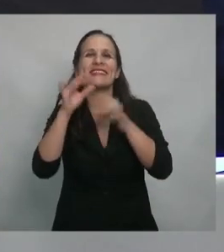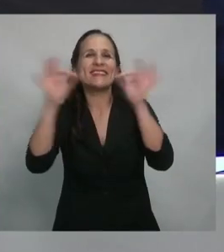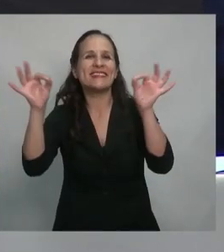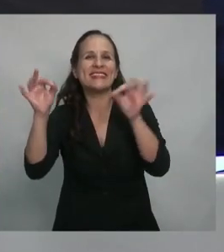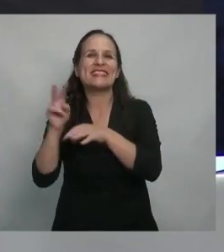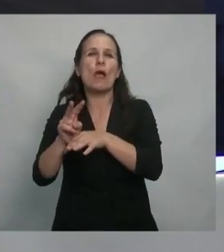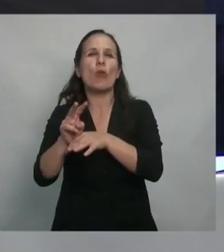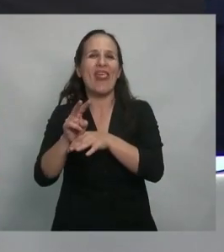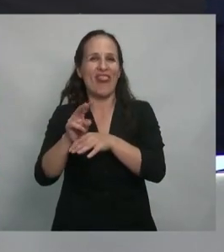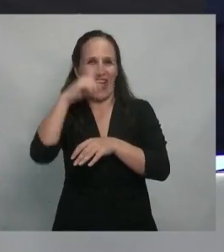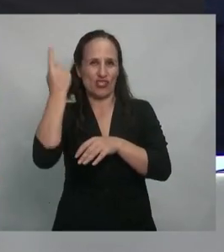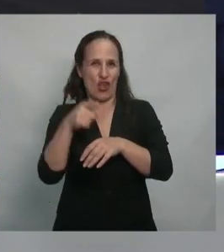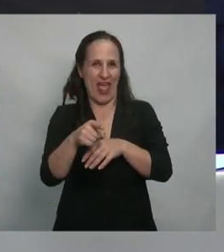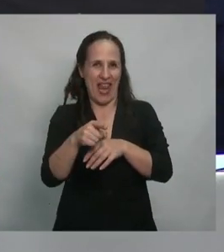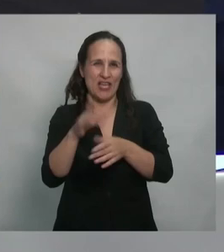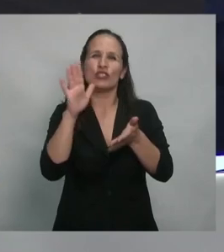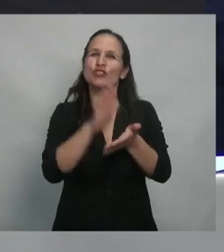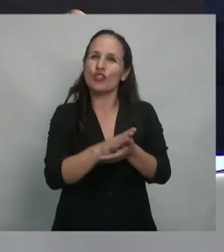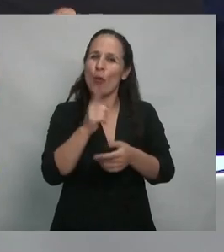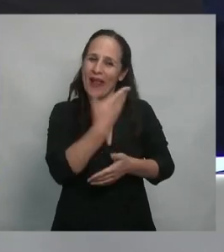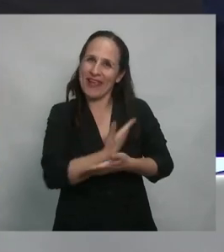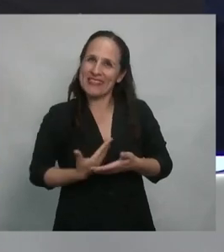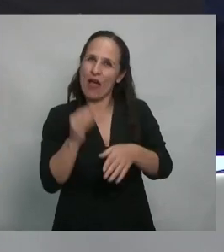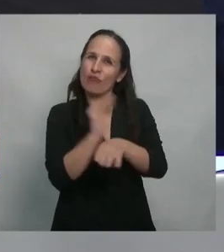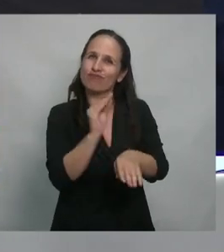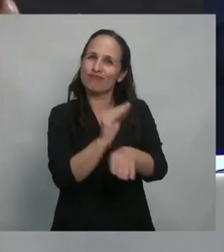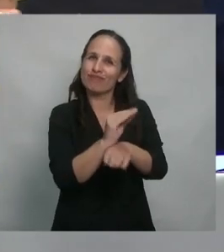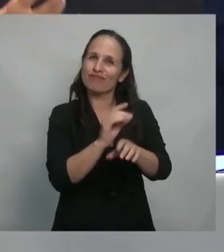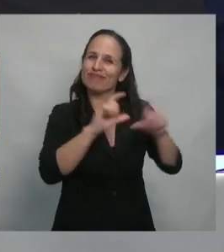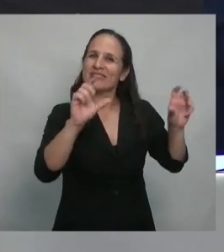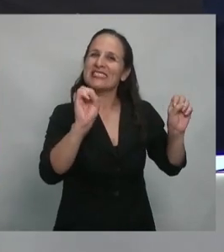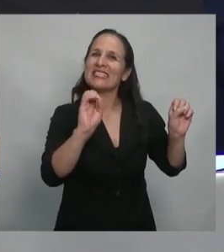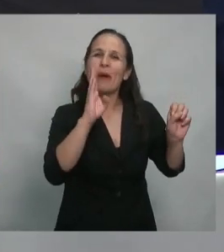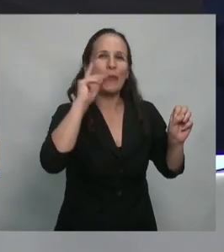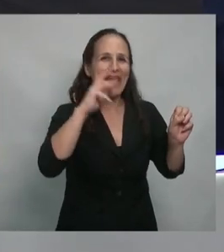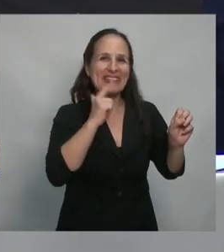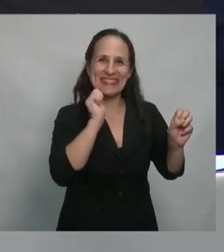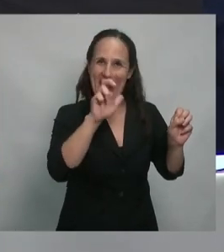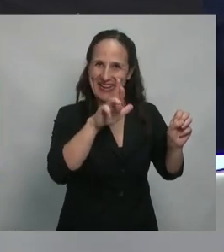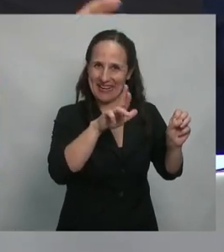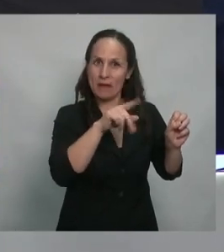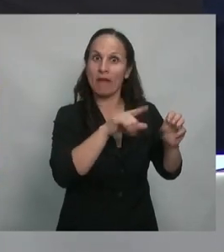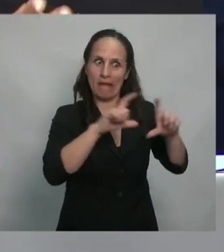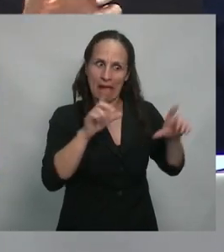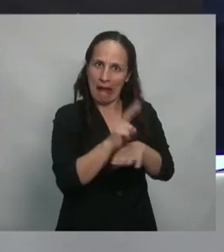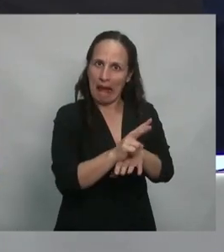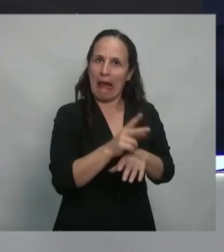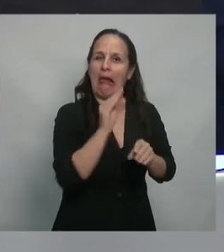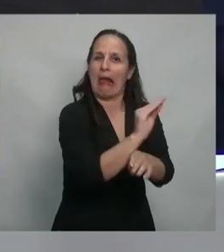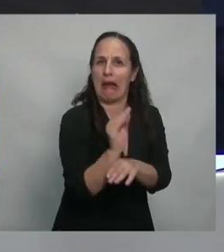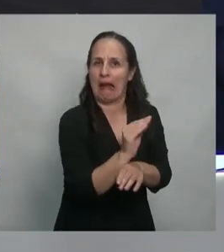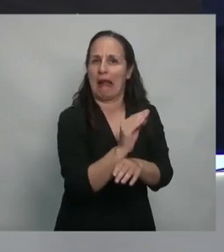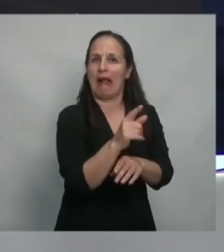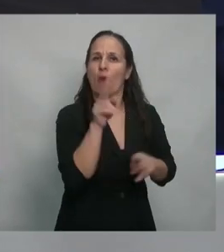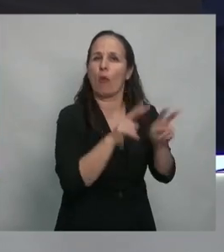el estado de bienestar, a los que abrazábamos ideales de igualdad,